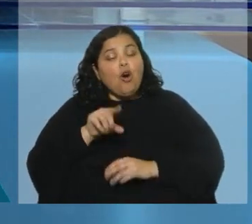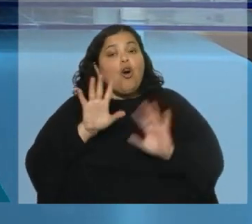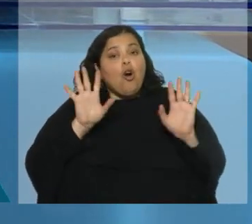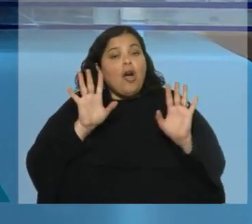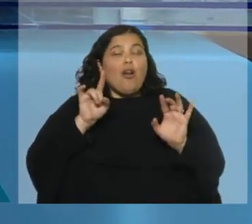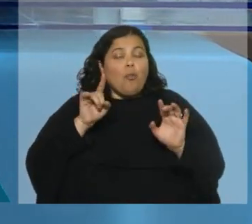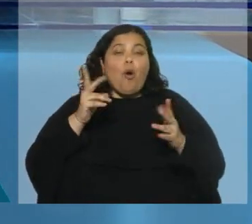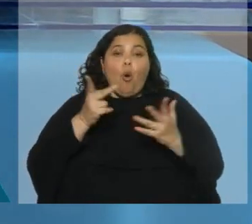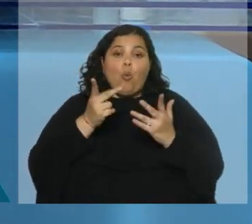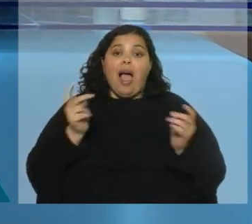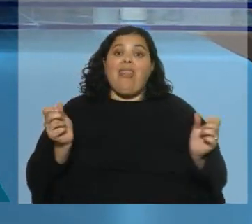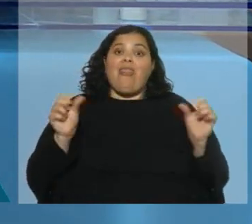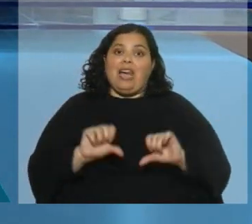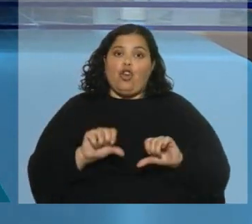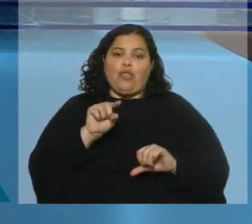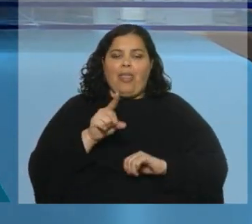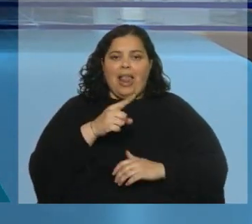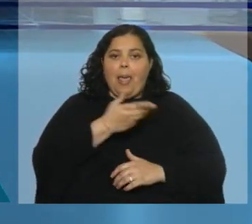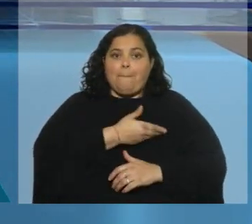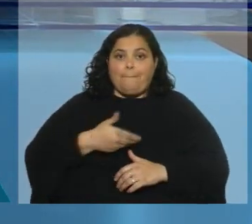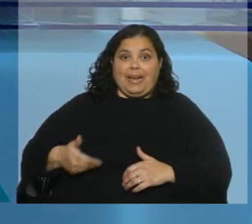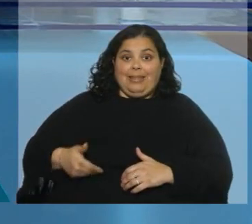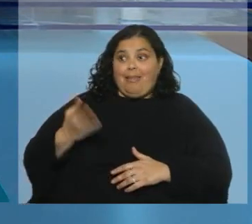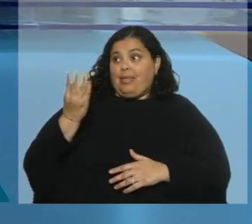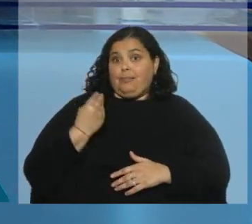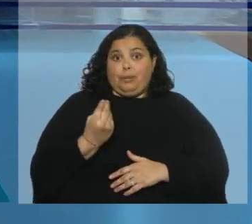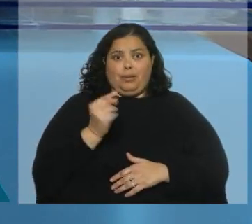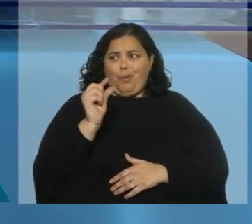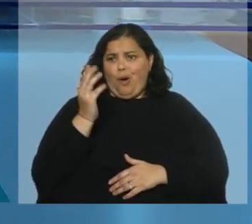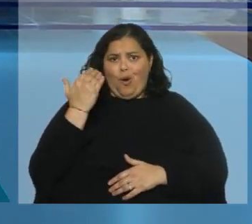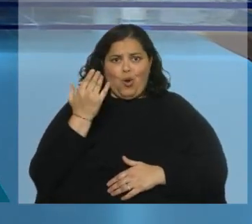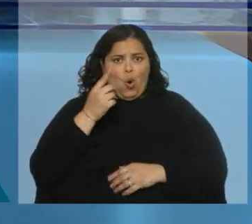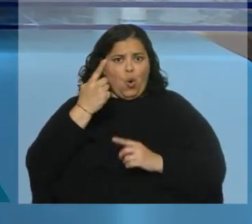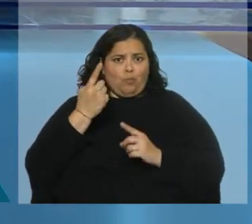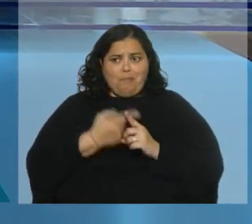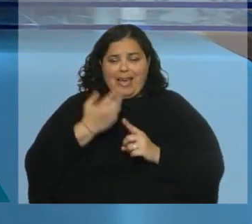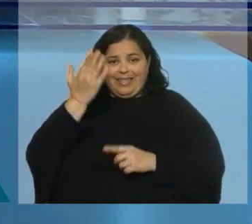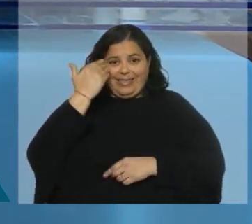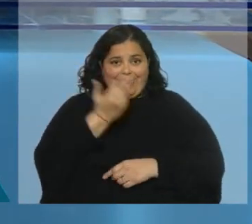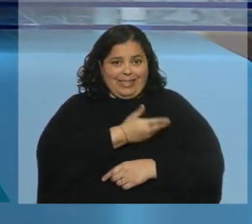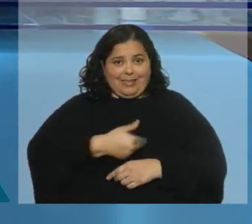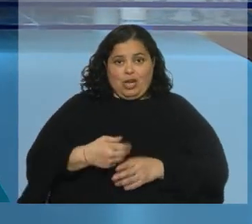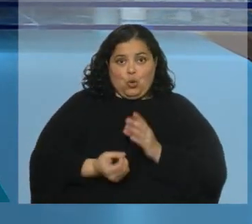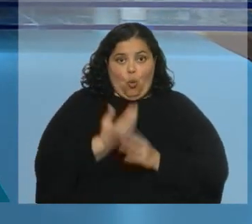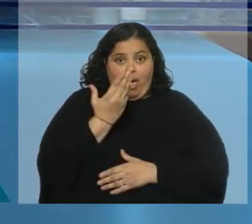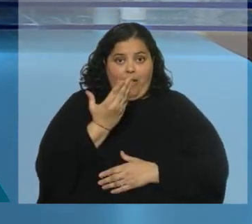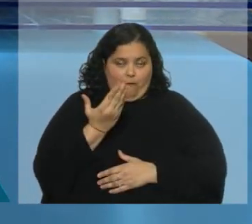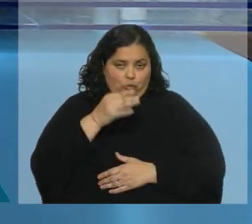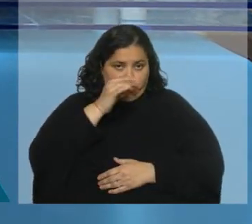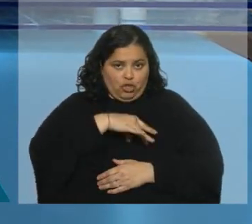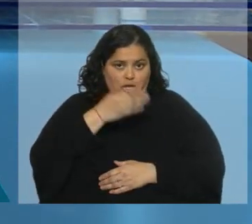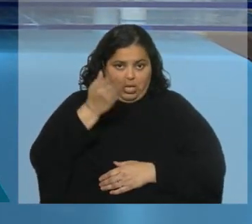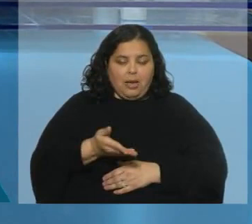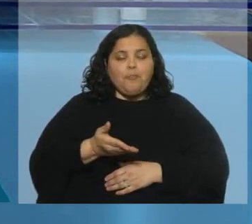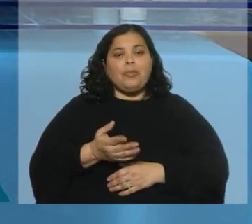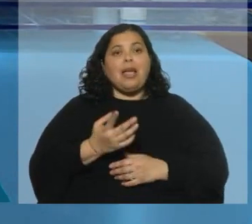como una derrota del presidente, que es un presidente muy nuevo además, de pocos meses en el poder, estamos hablando de Boric en este caso. Bueno,